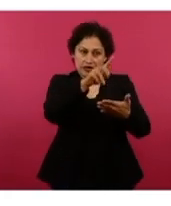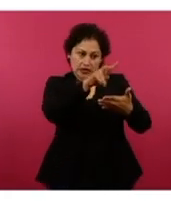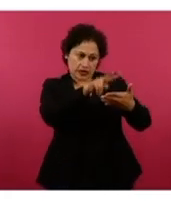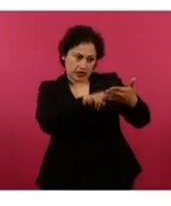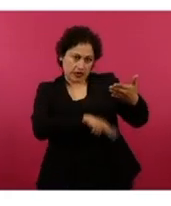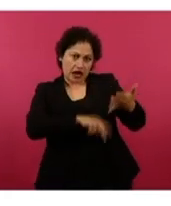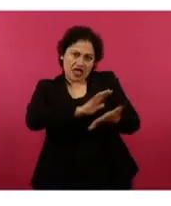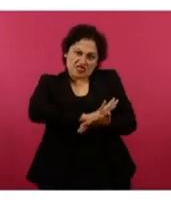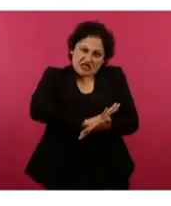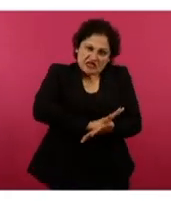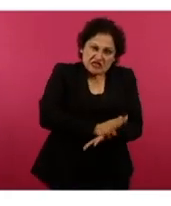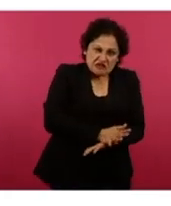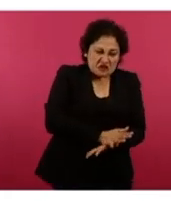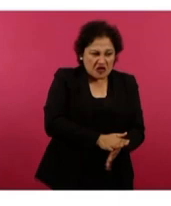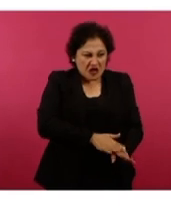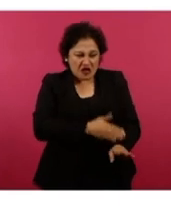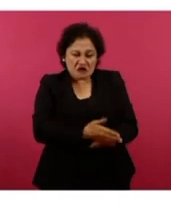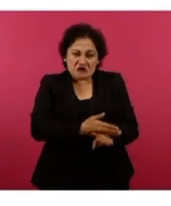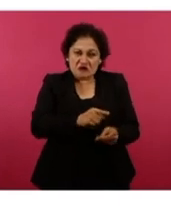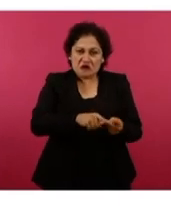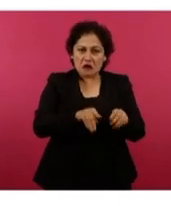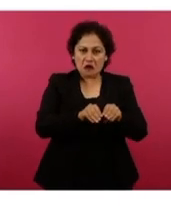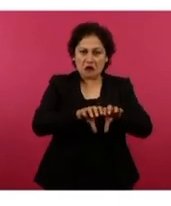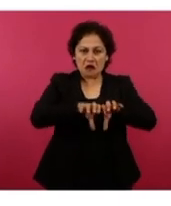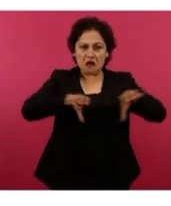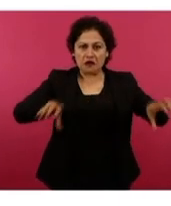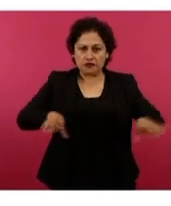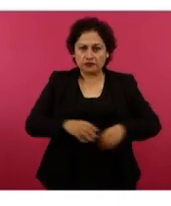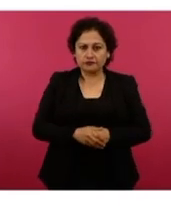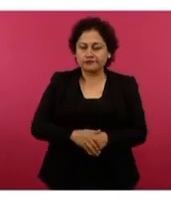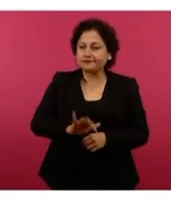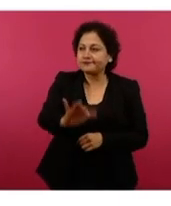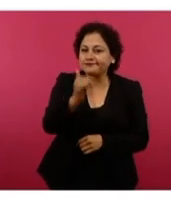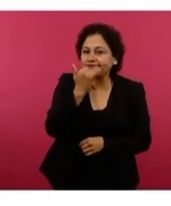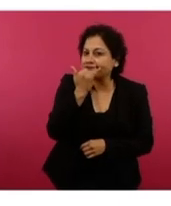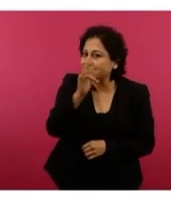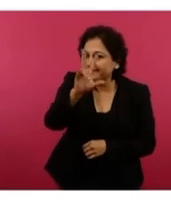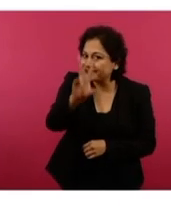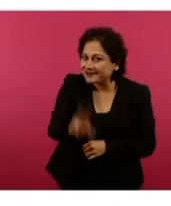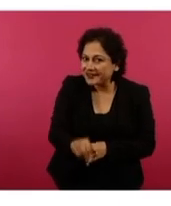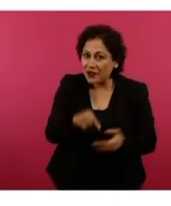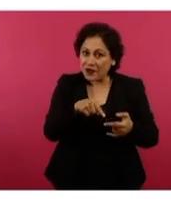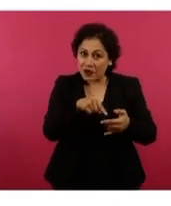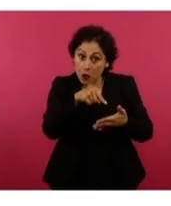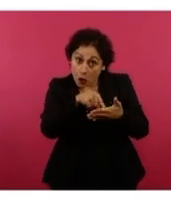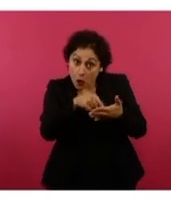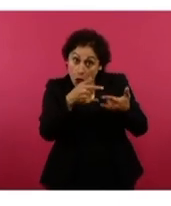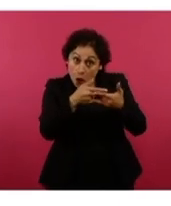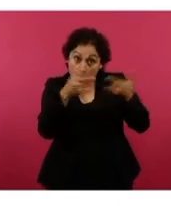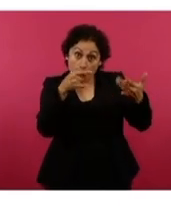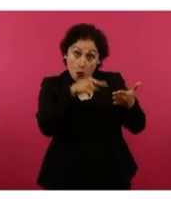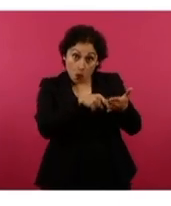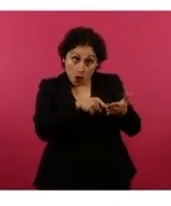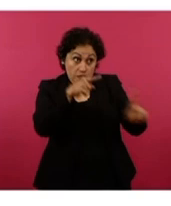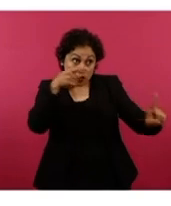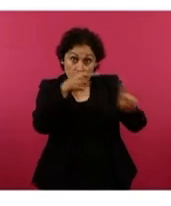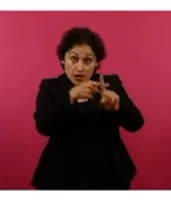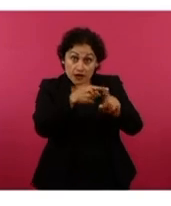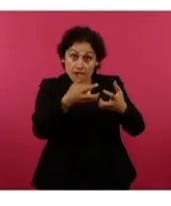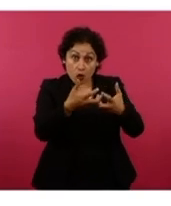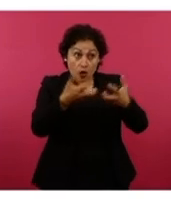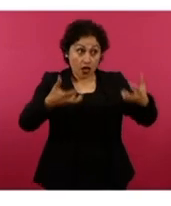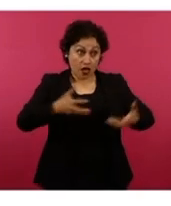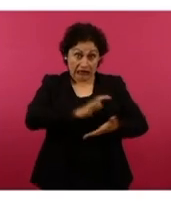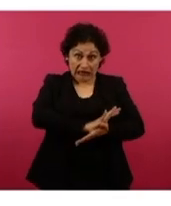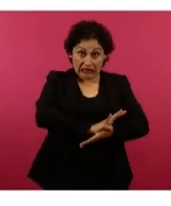separar, a radicalizar, a dividir. No, el cuento de esa niña no es una visión que busca dividir y discriminar. Es el cuento de una